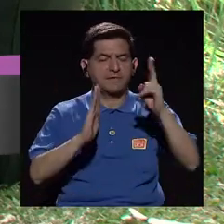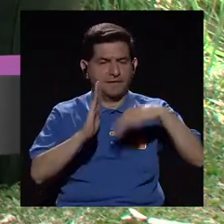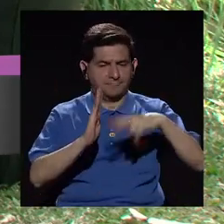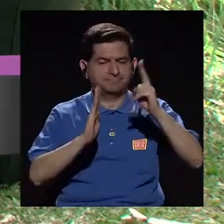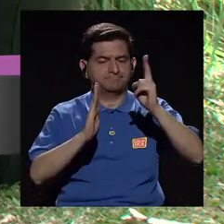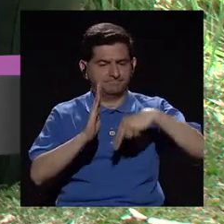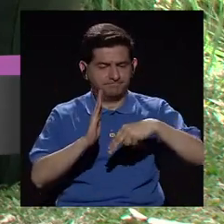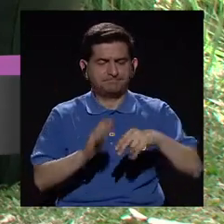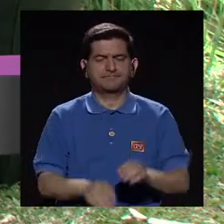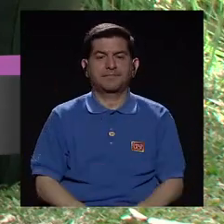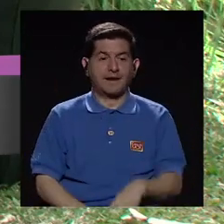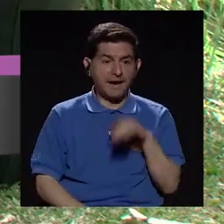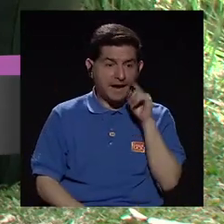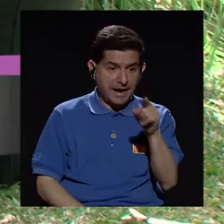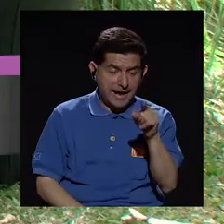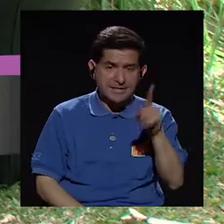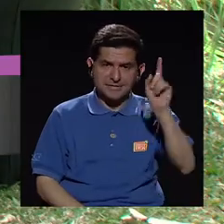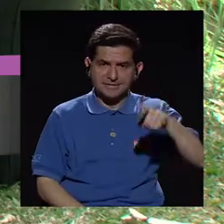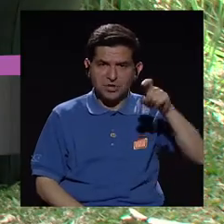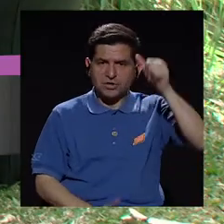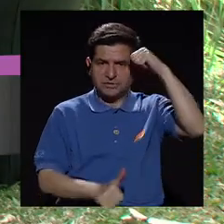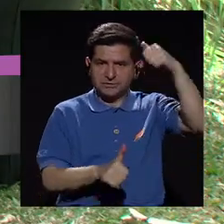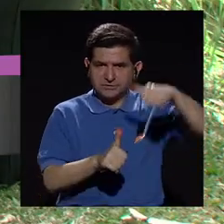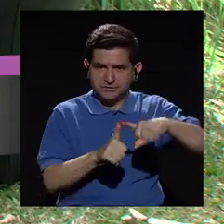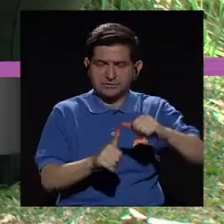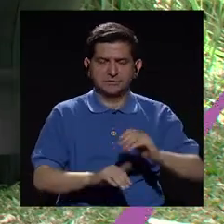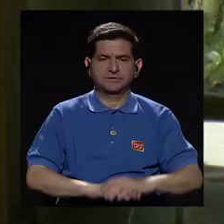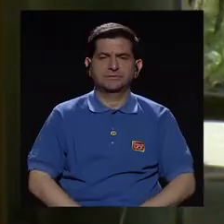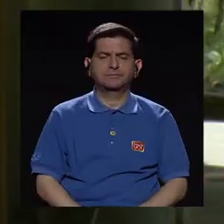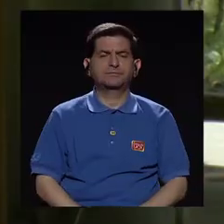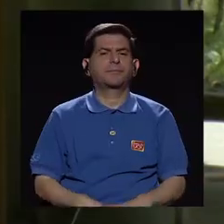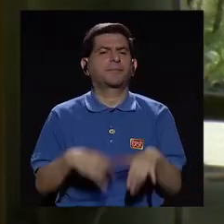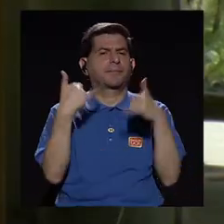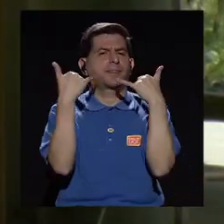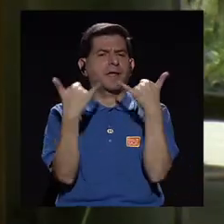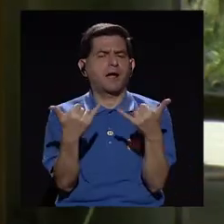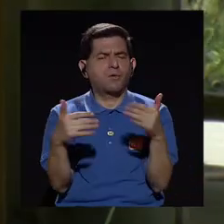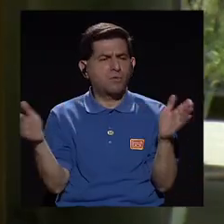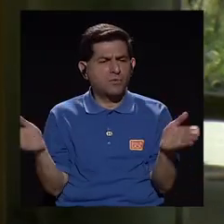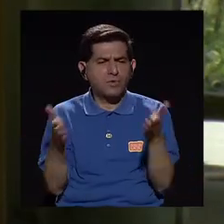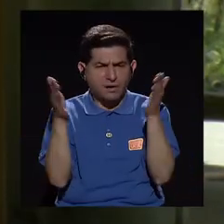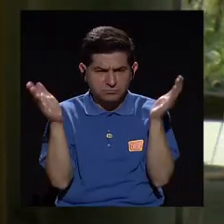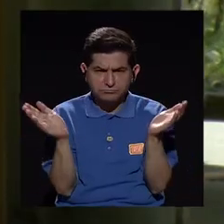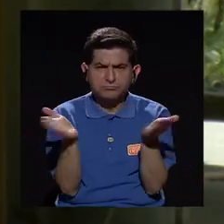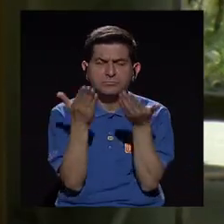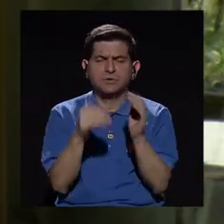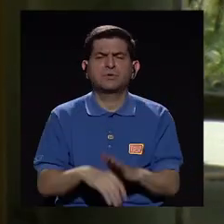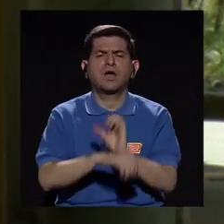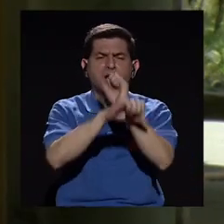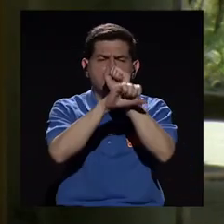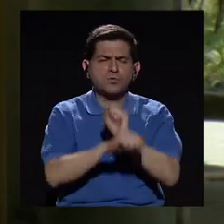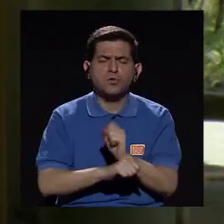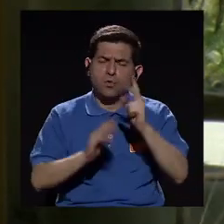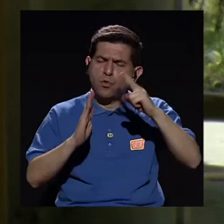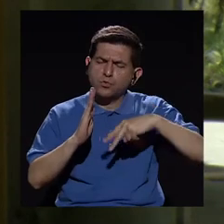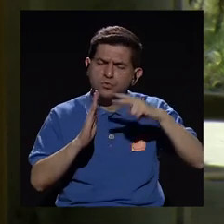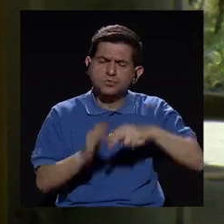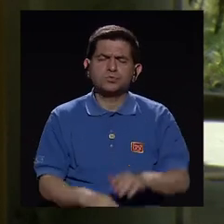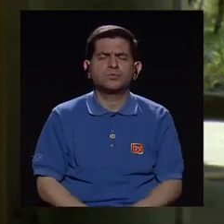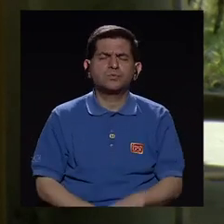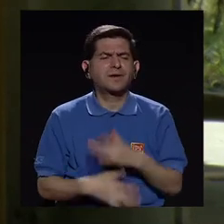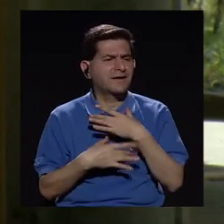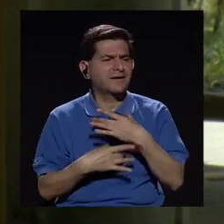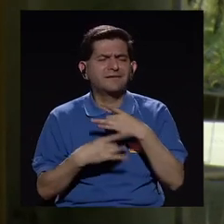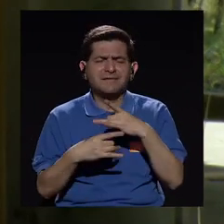leer. Eso es lo que hay que tomar en cuenta, ¿verdad? Ahora bien, ¿cómo incentivar ese hábito de lectura, ese